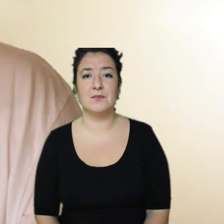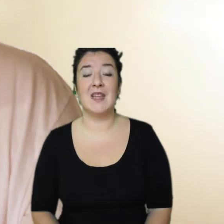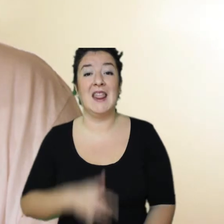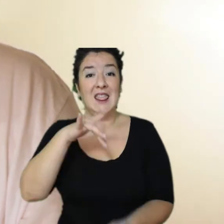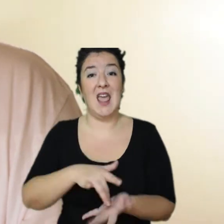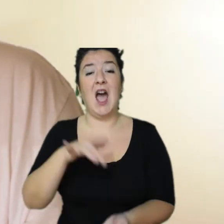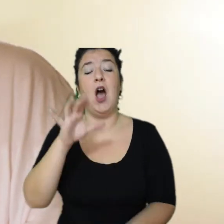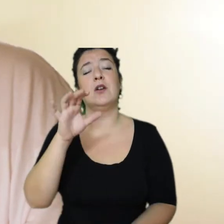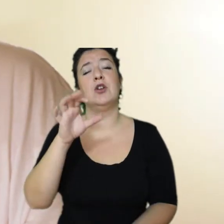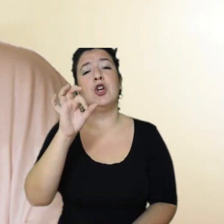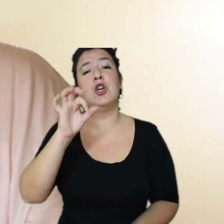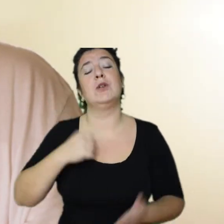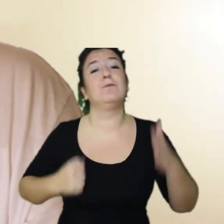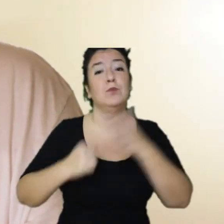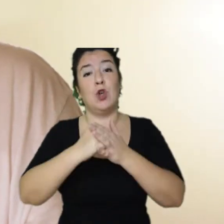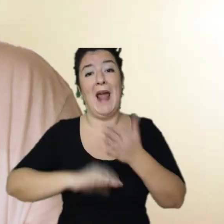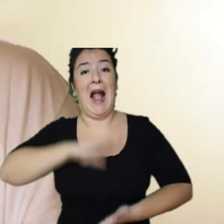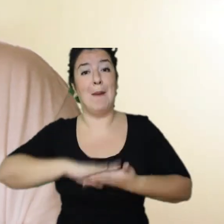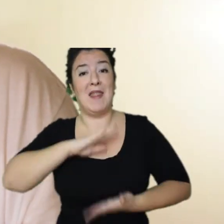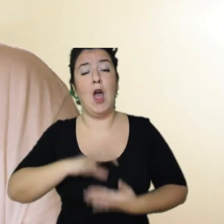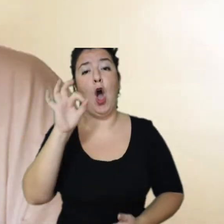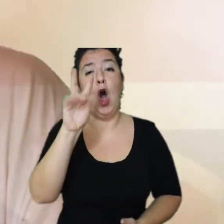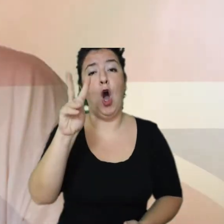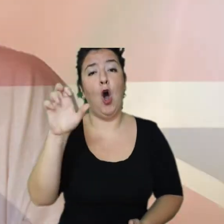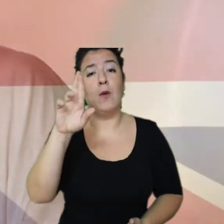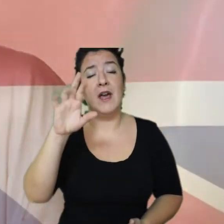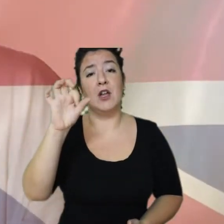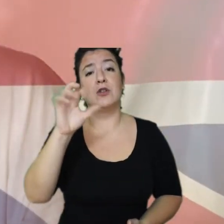El día de la sobrecapacidad del planeta o el Overshoot Day